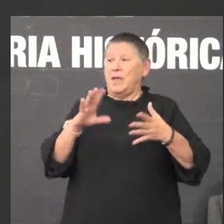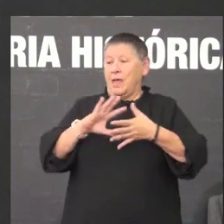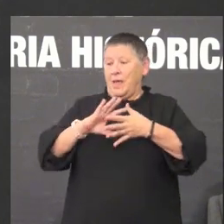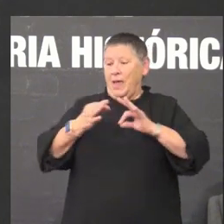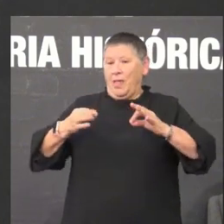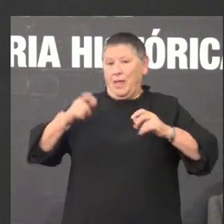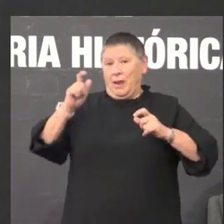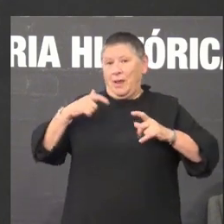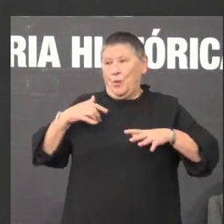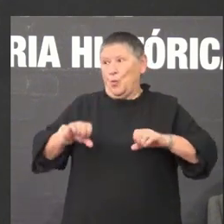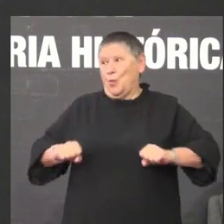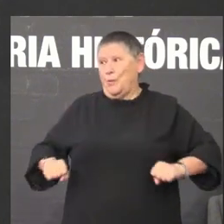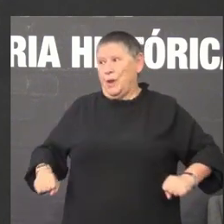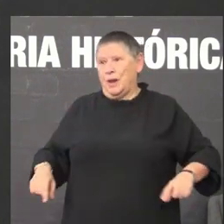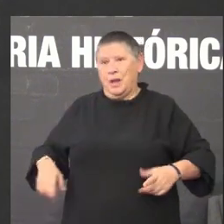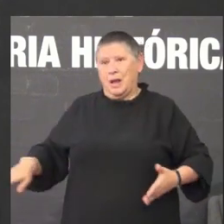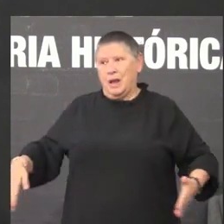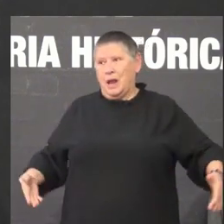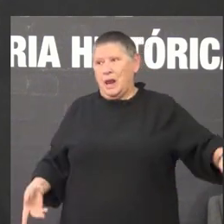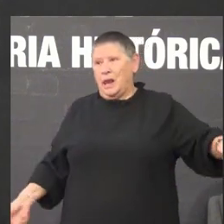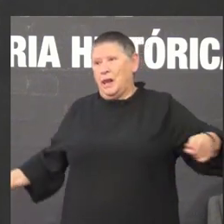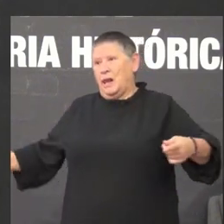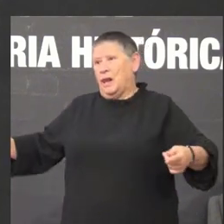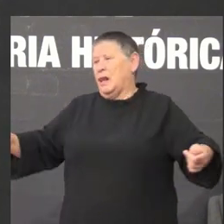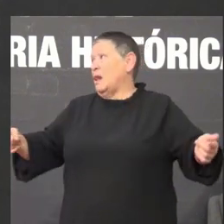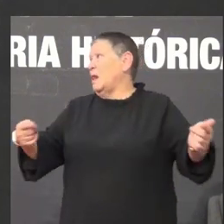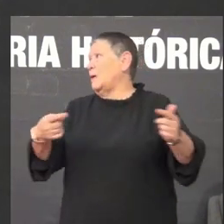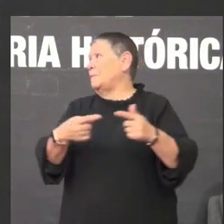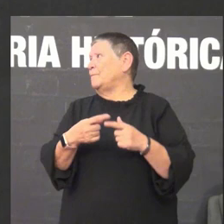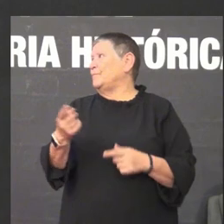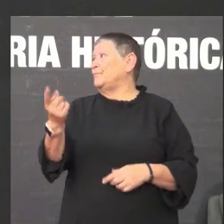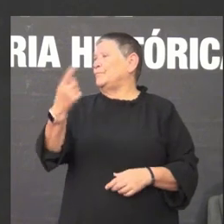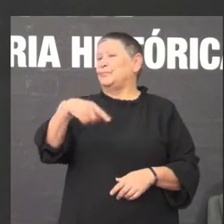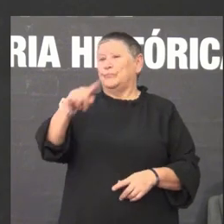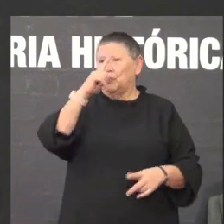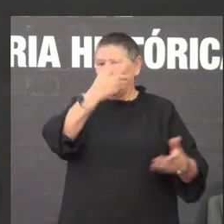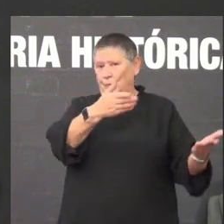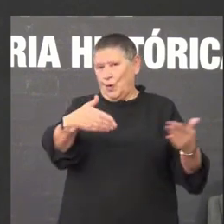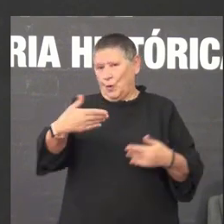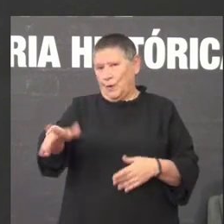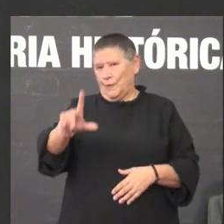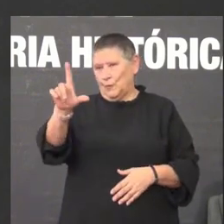humana con ese percorrido voltaremos a facela en xullo estades todos e todas convidados